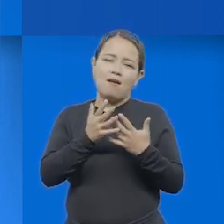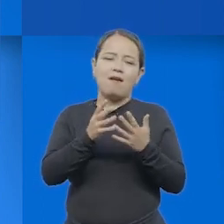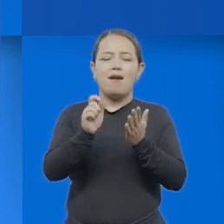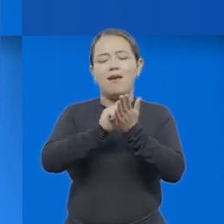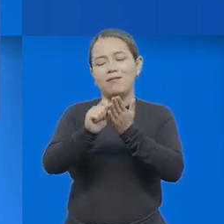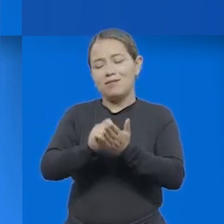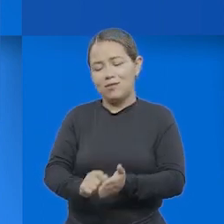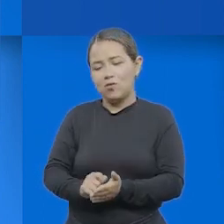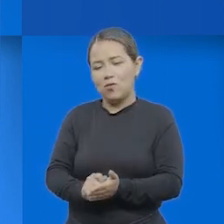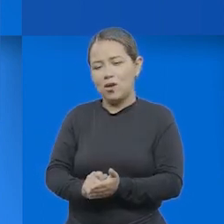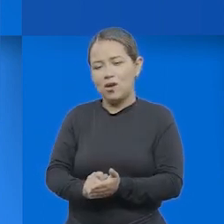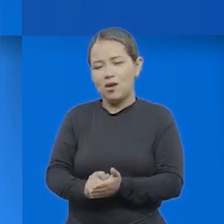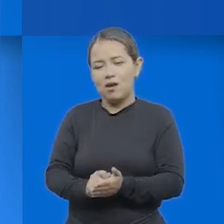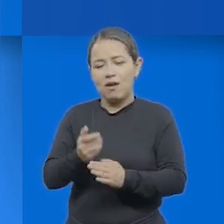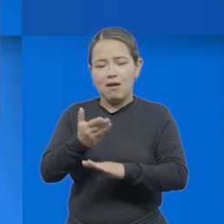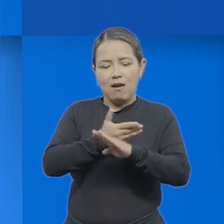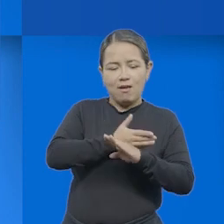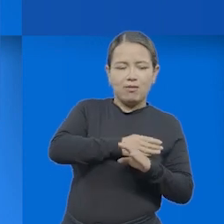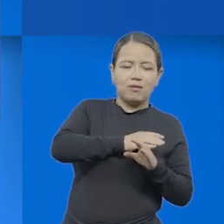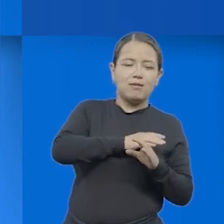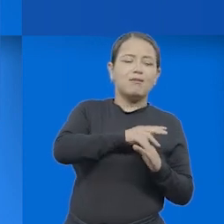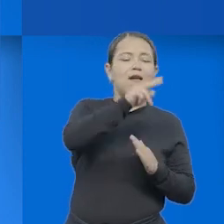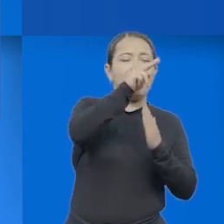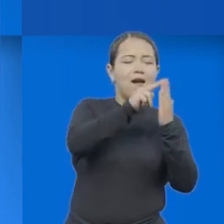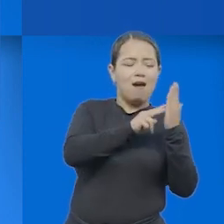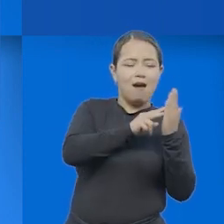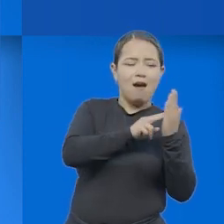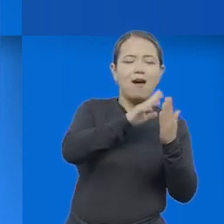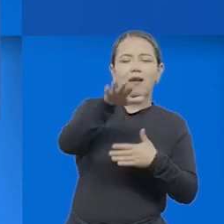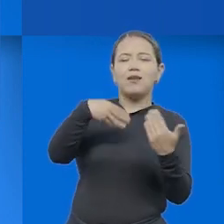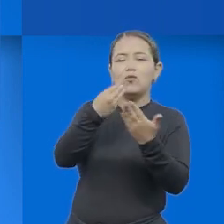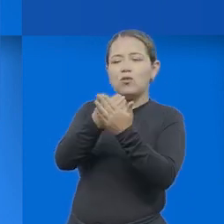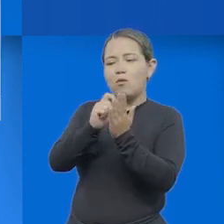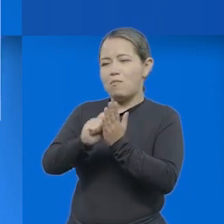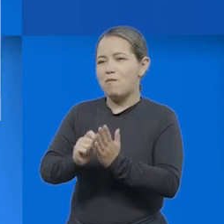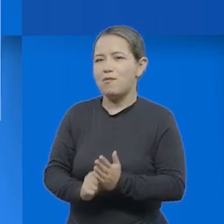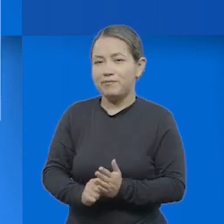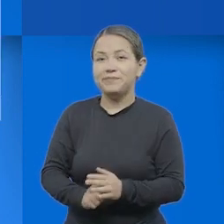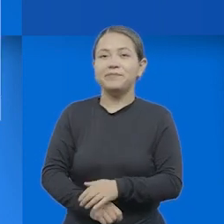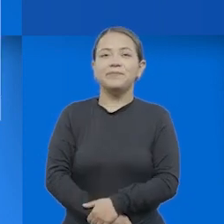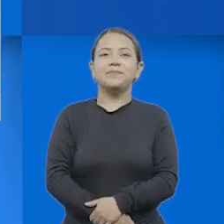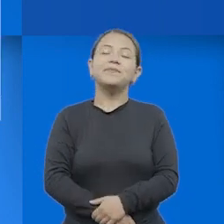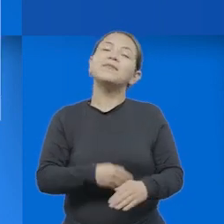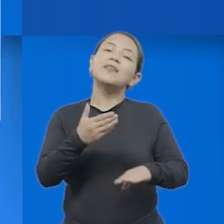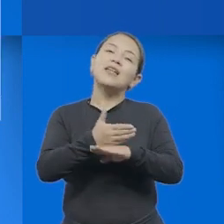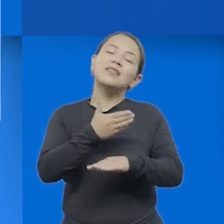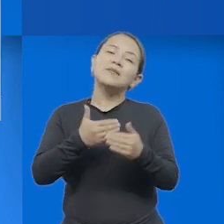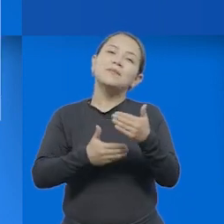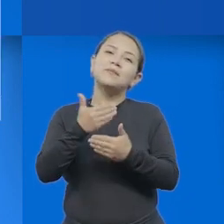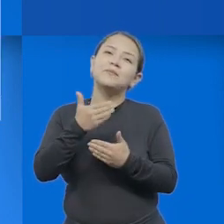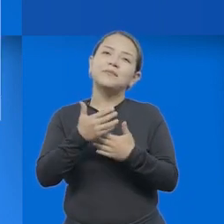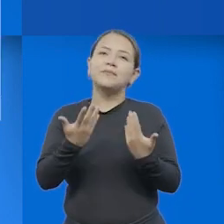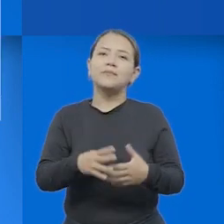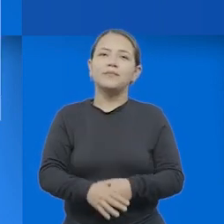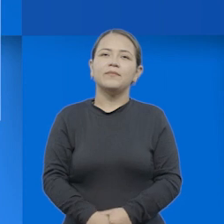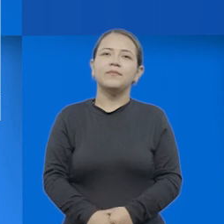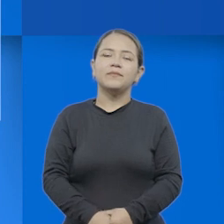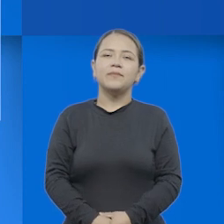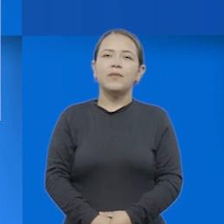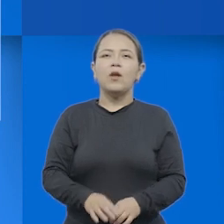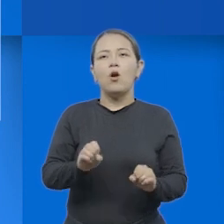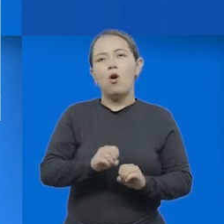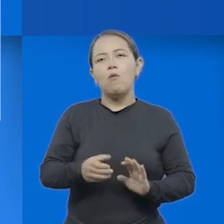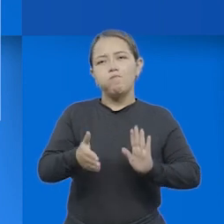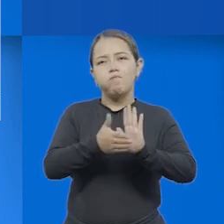escritura como resultado del proceso de comprensión lectora. Bueno, antes de iniciar con el ejercicio